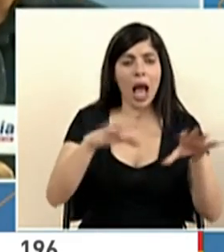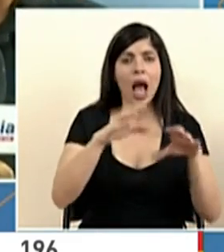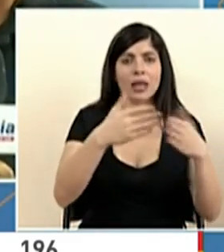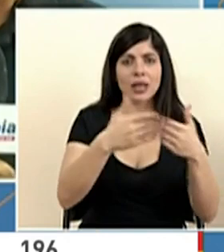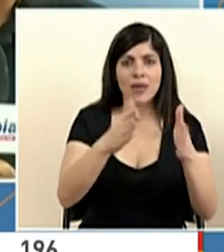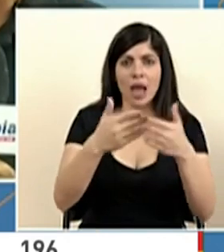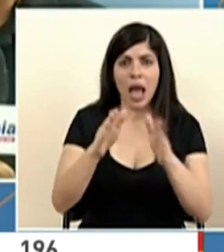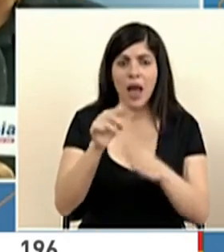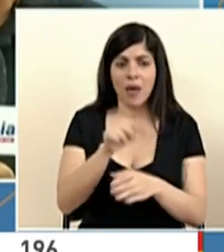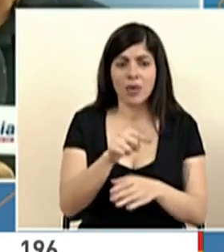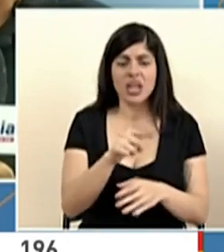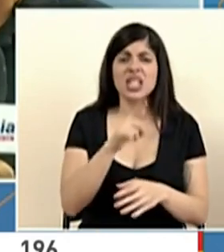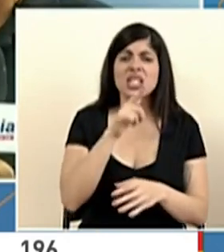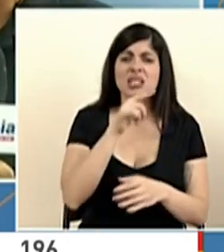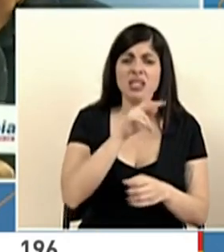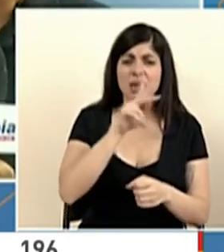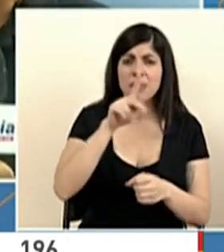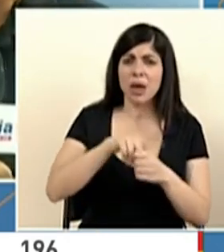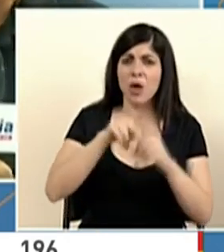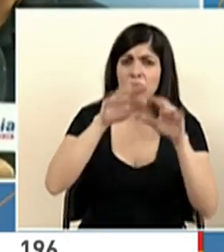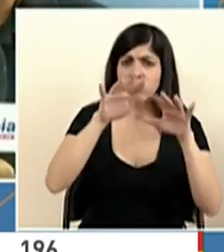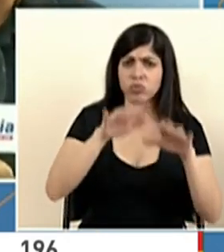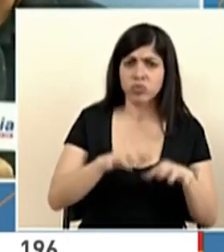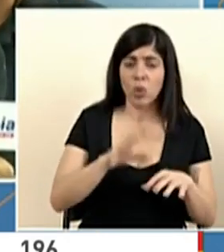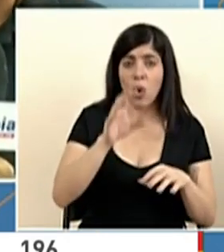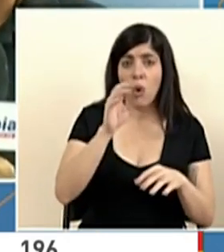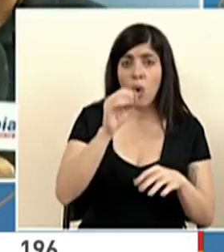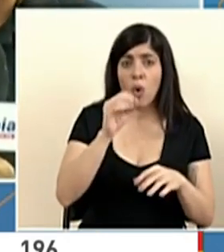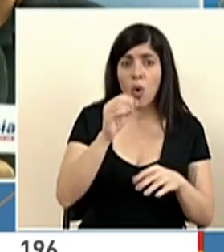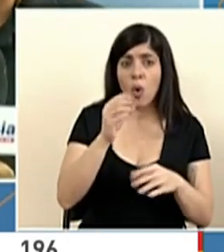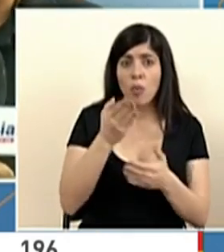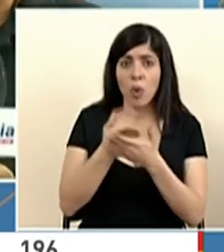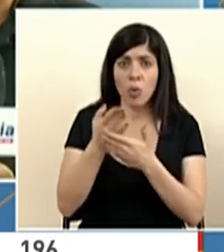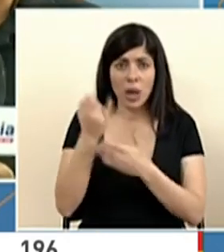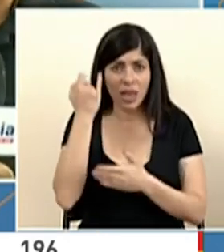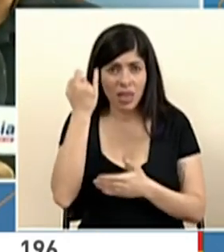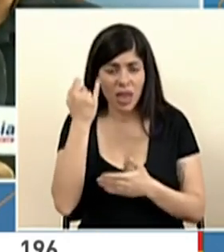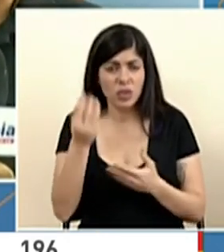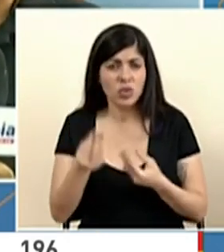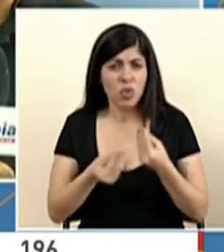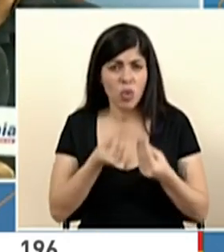participación en esa redacción o podrán proponer alternativas e ideas. Muchas gracias.